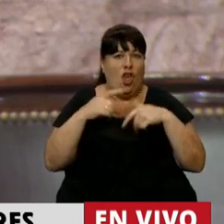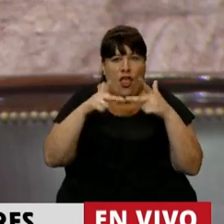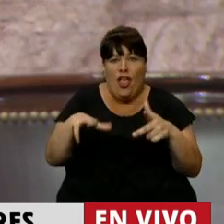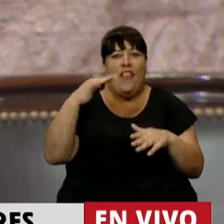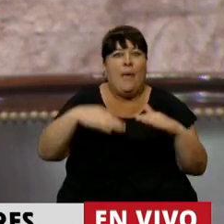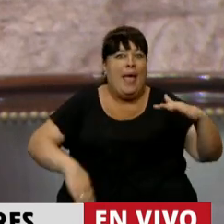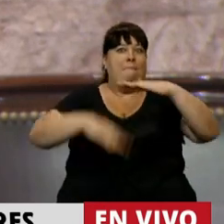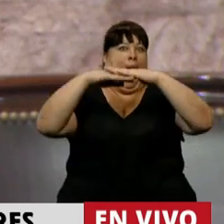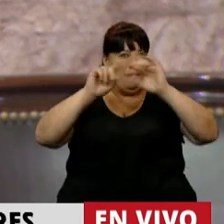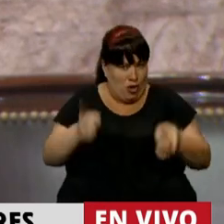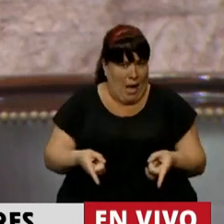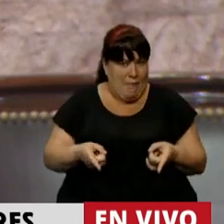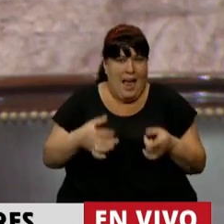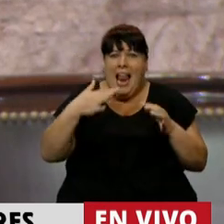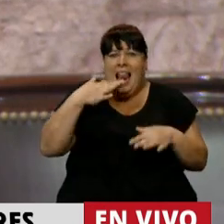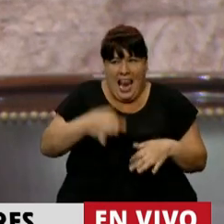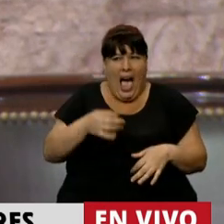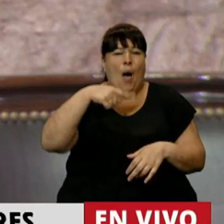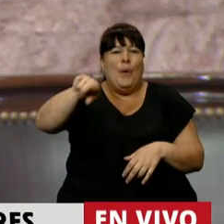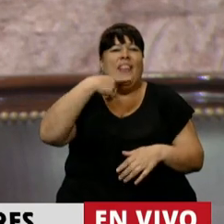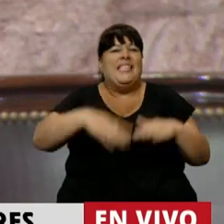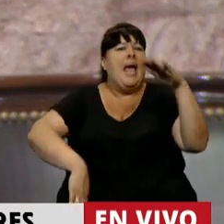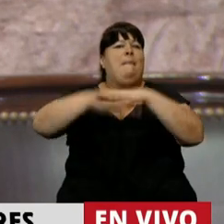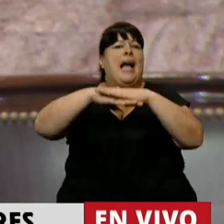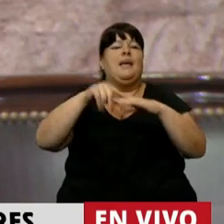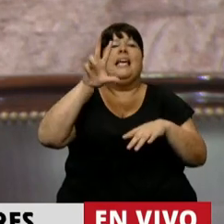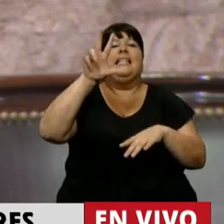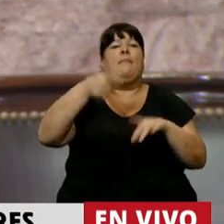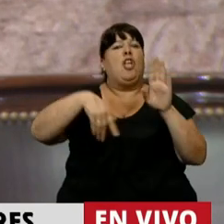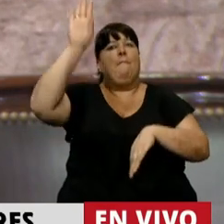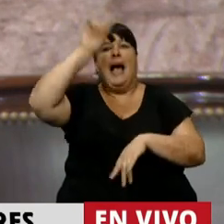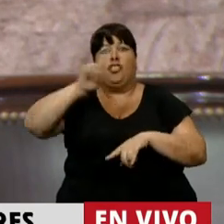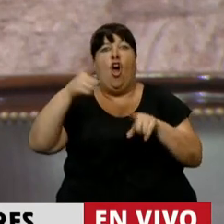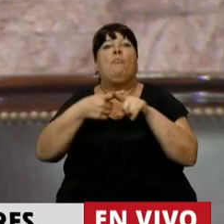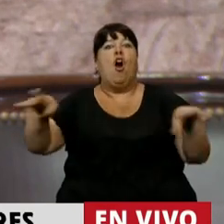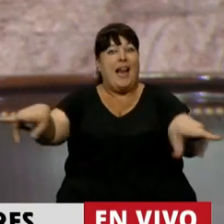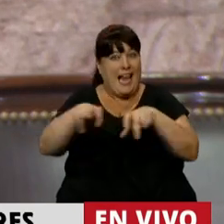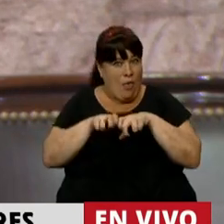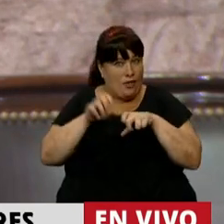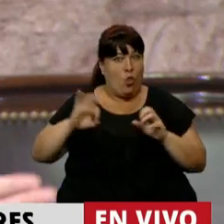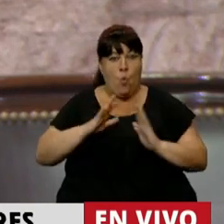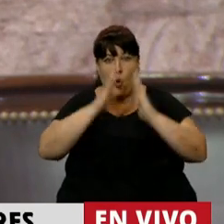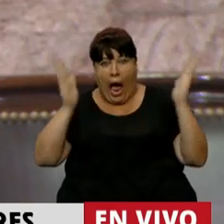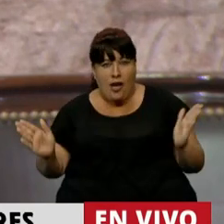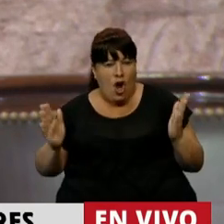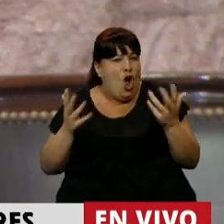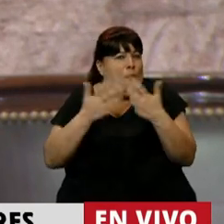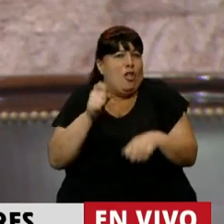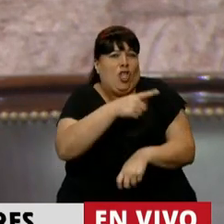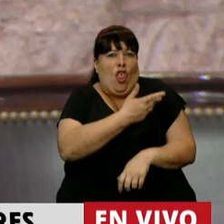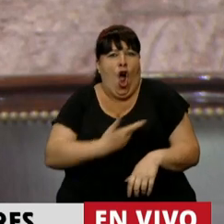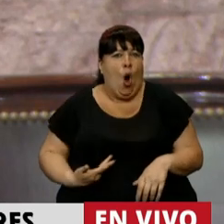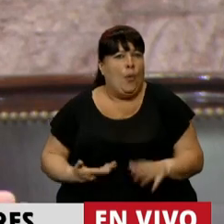diciendo es que haya un techo. Y en realidad lo que plantean un techo, no más del 3% de la recaudación anual, es el proyecto del